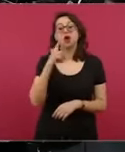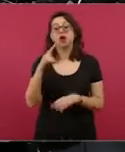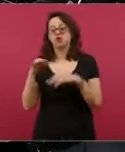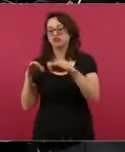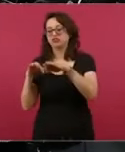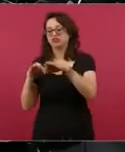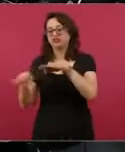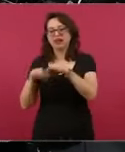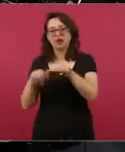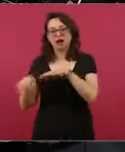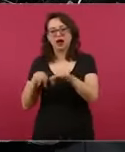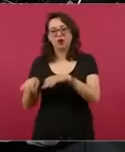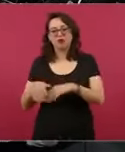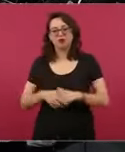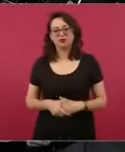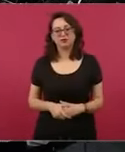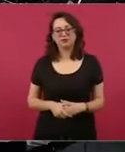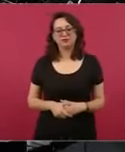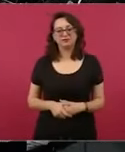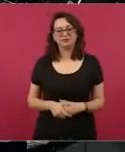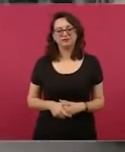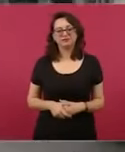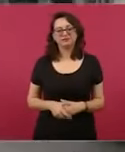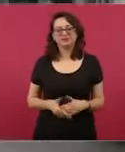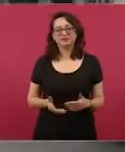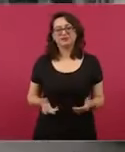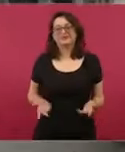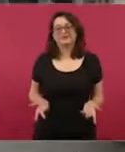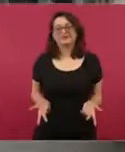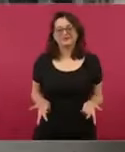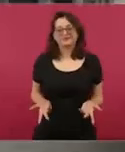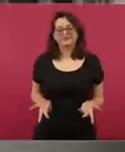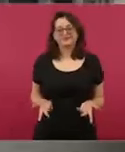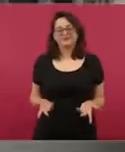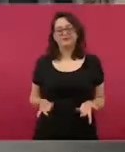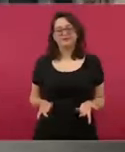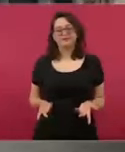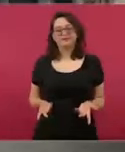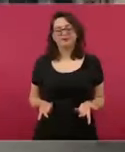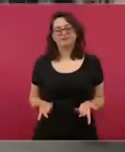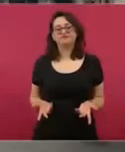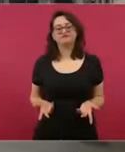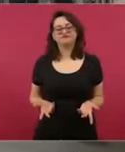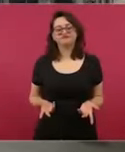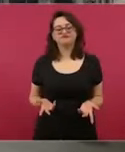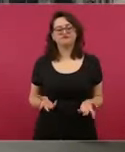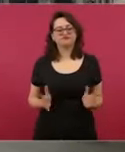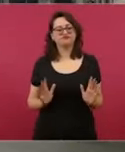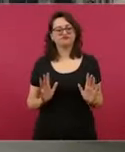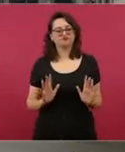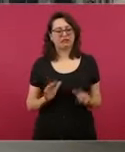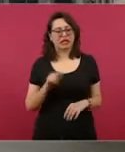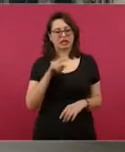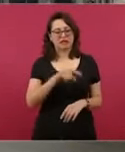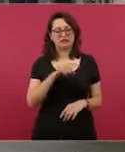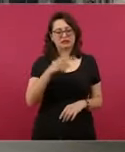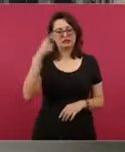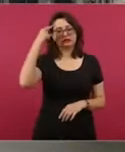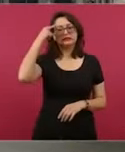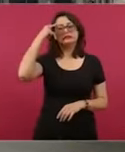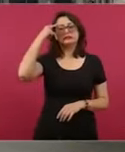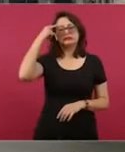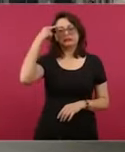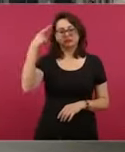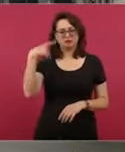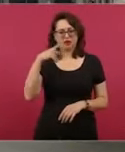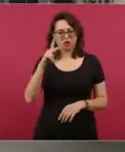Eso sí es un pensamiento conservador, pero no es directamente en contra de